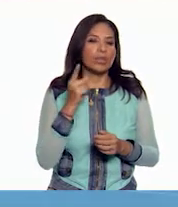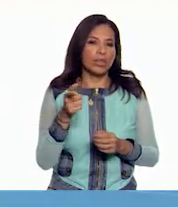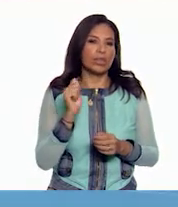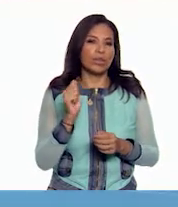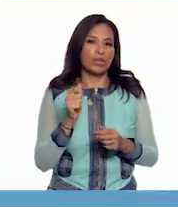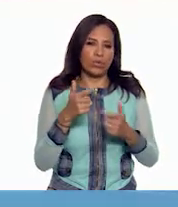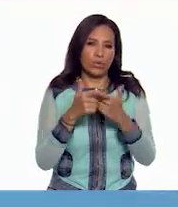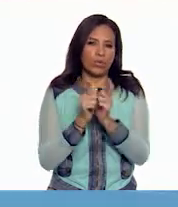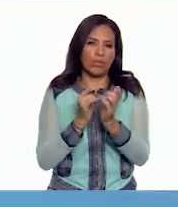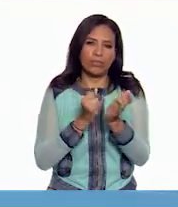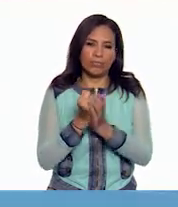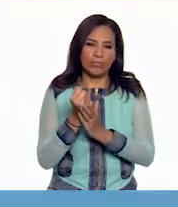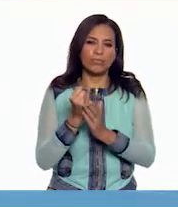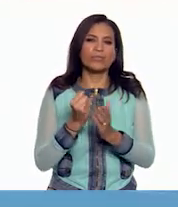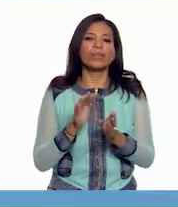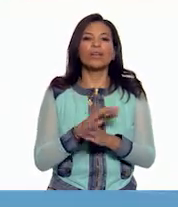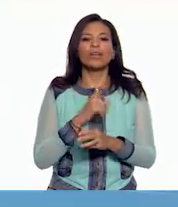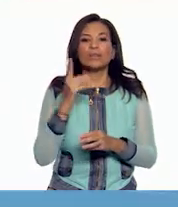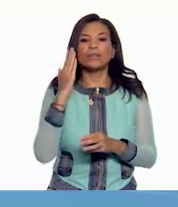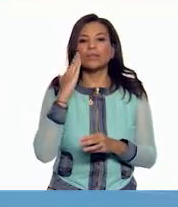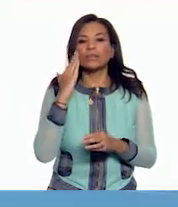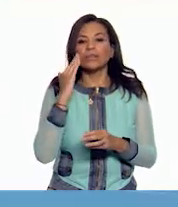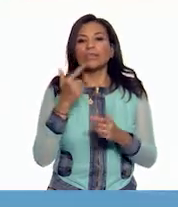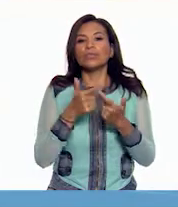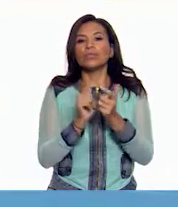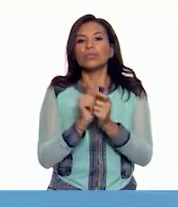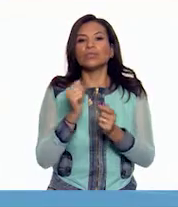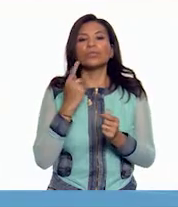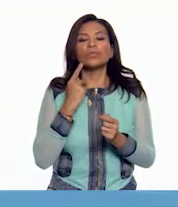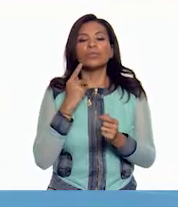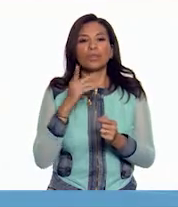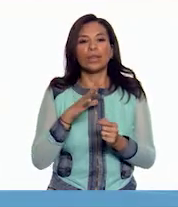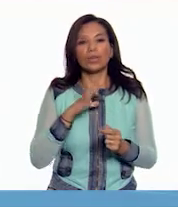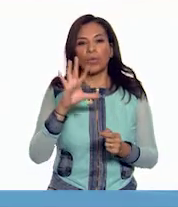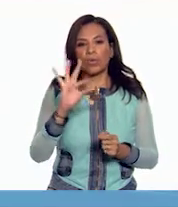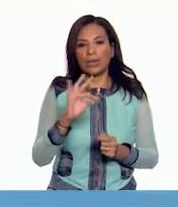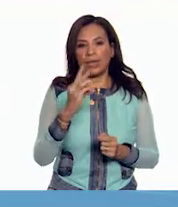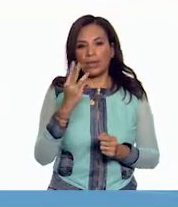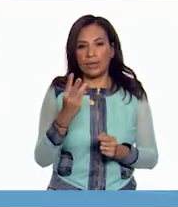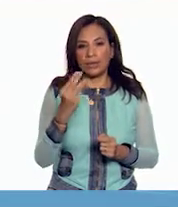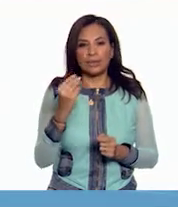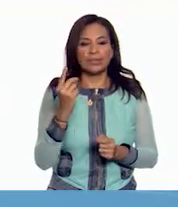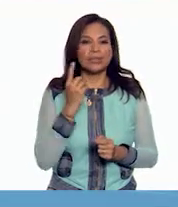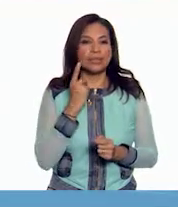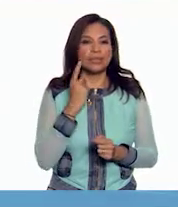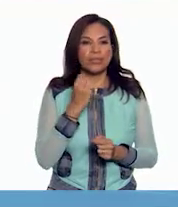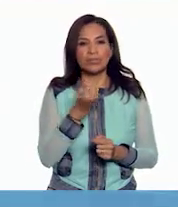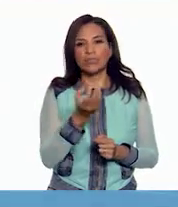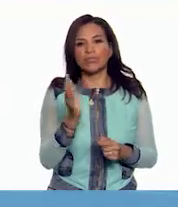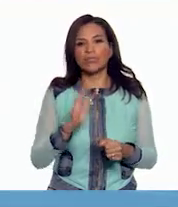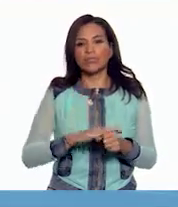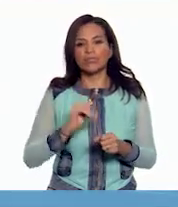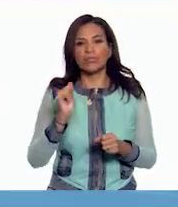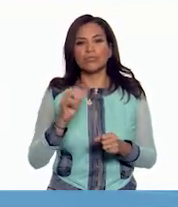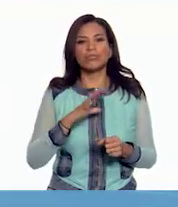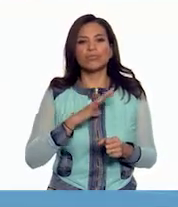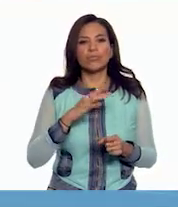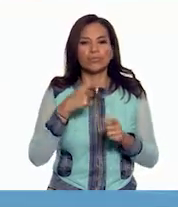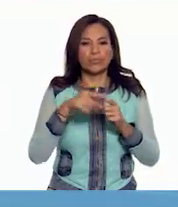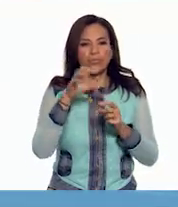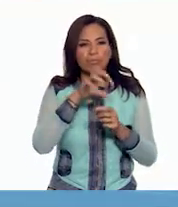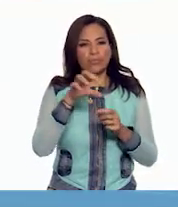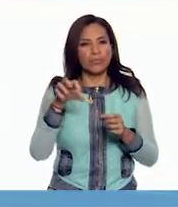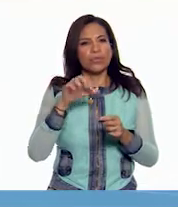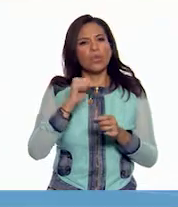partido oficial. El principal partido de oposición logró tener 43 diputados y el resto fue repartido entre otros